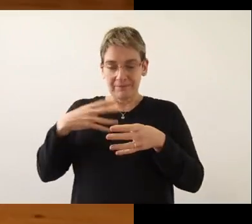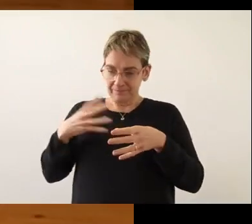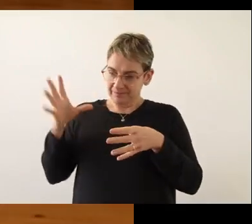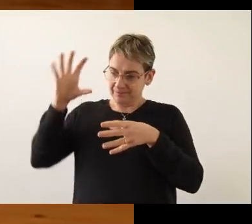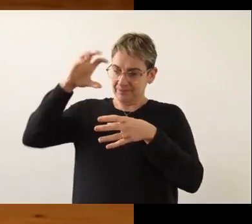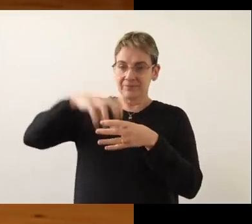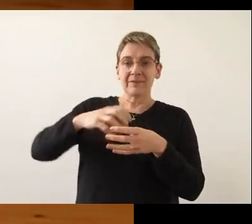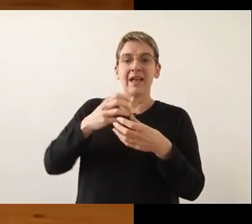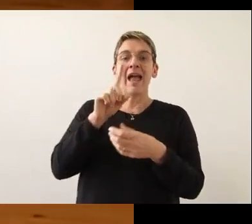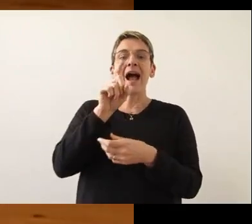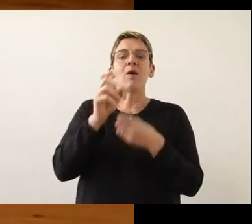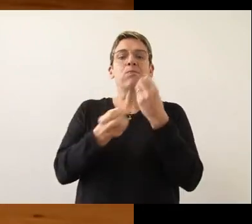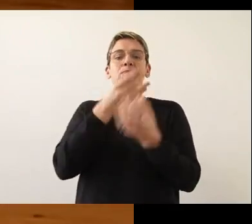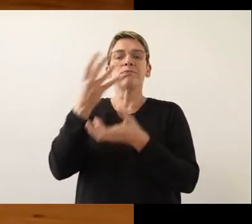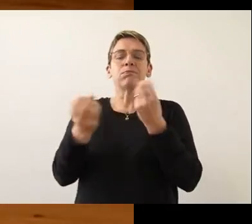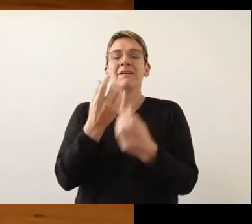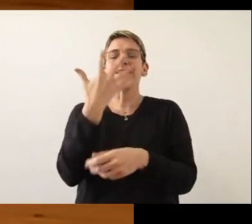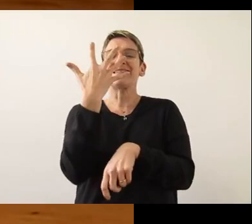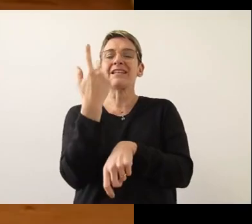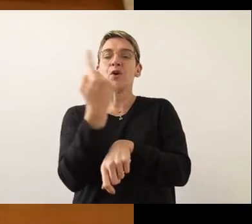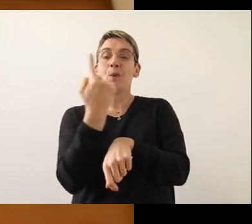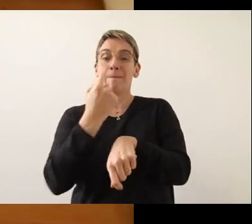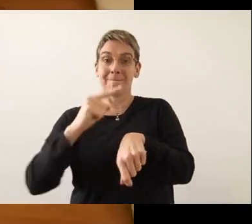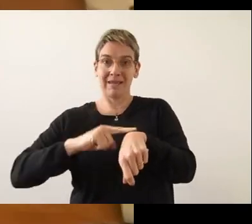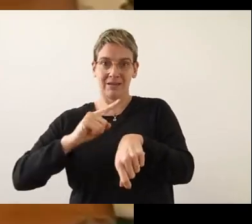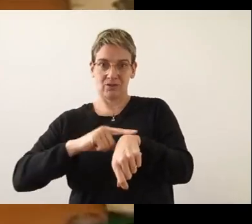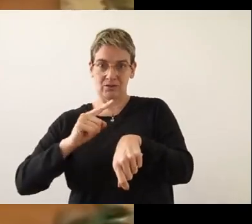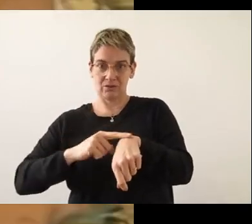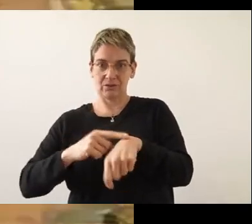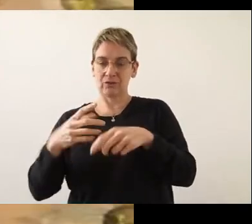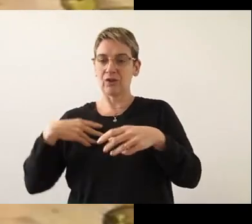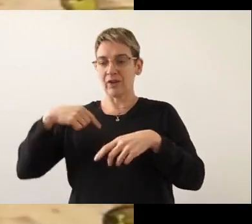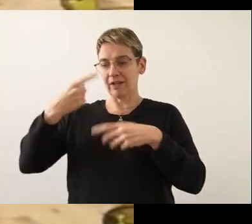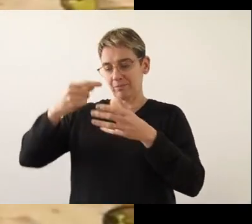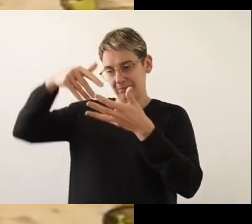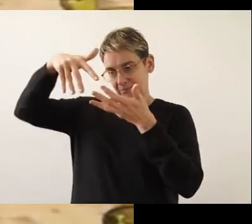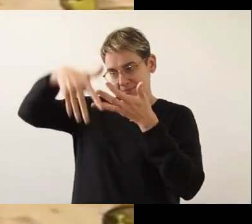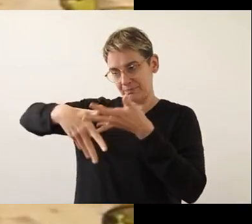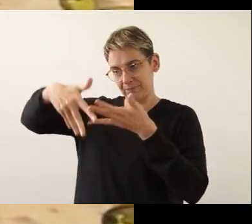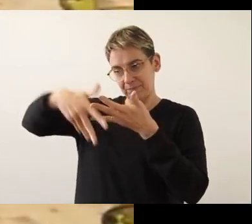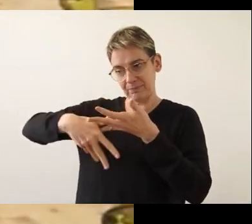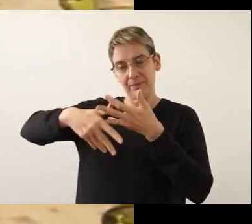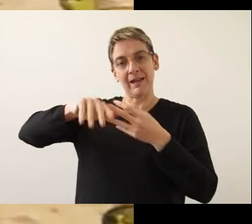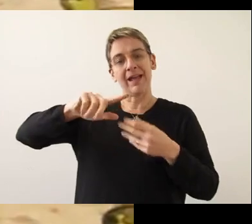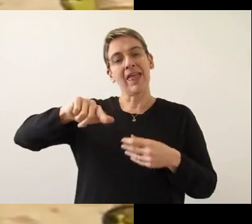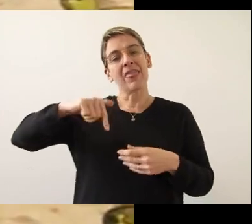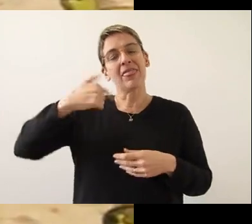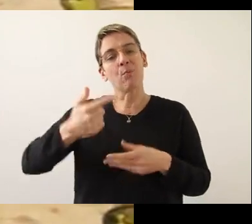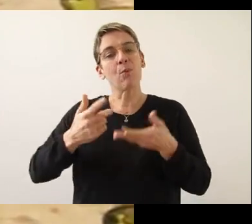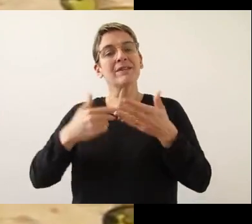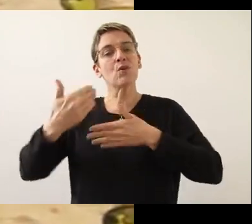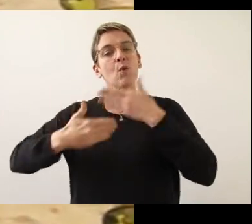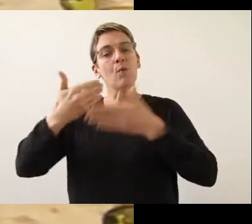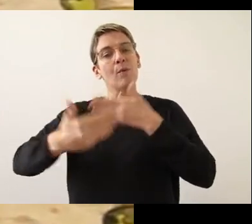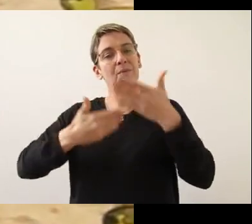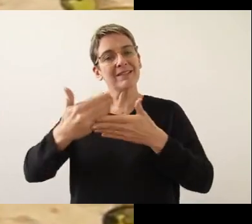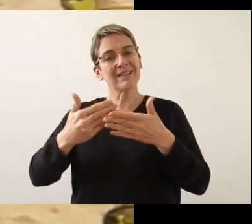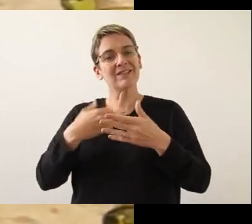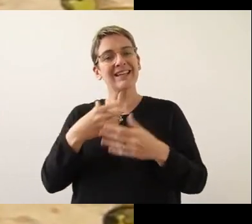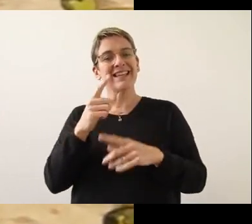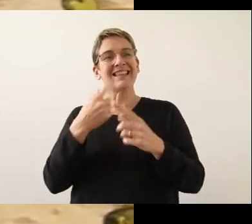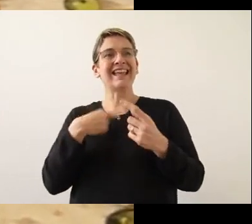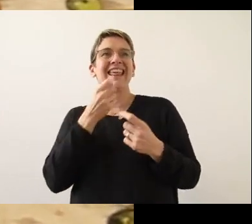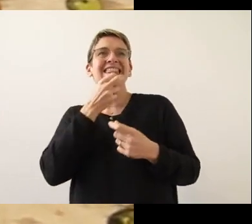los sumergimos en agua hirviendo durante cinco minutos y los escurrimos. Proceso denominado